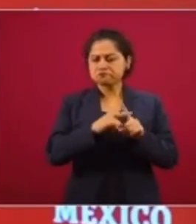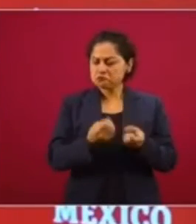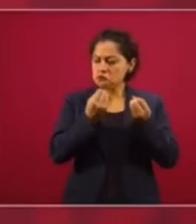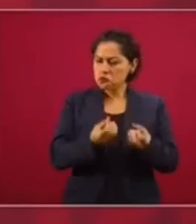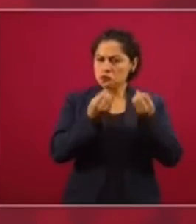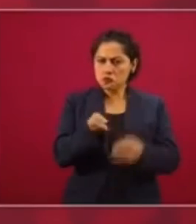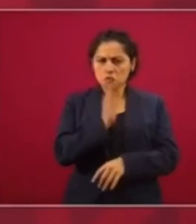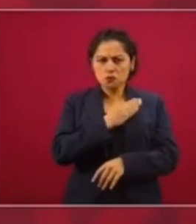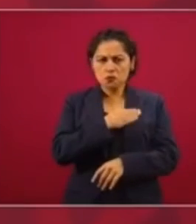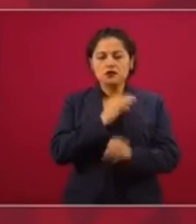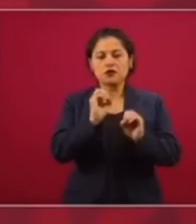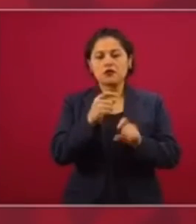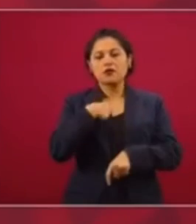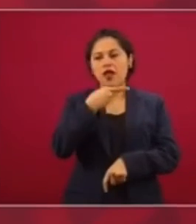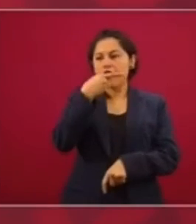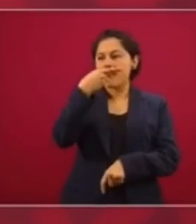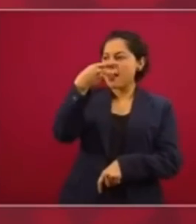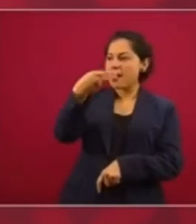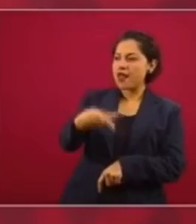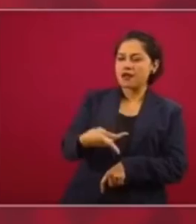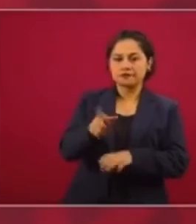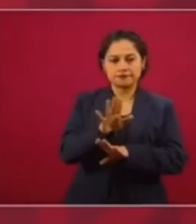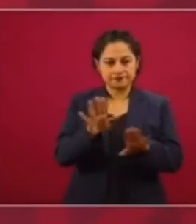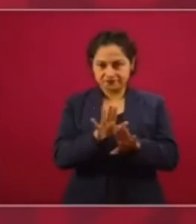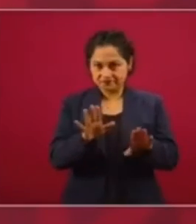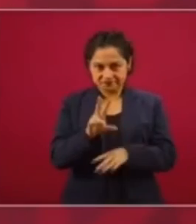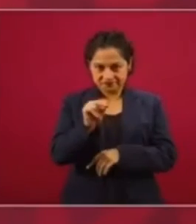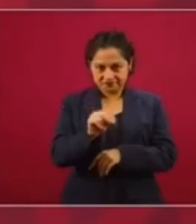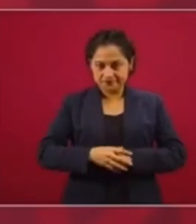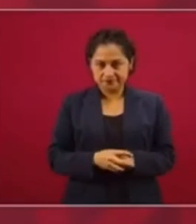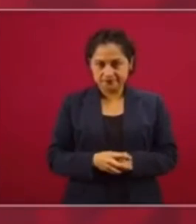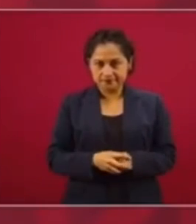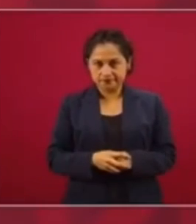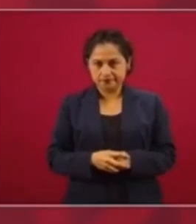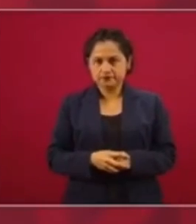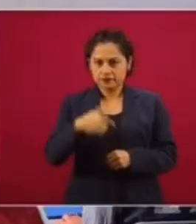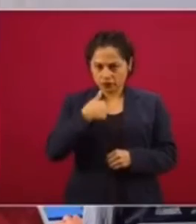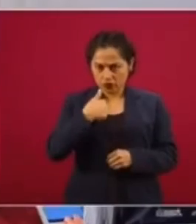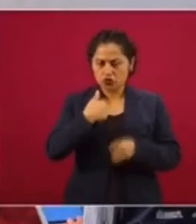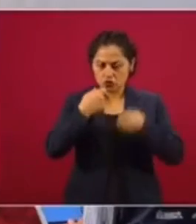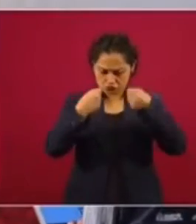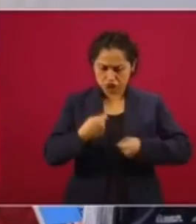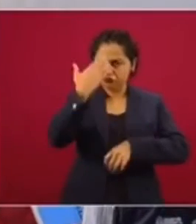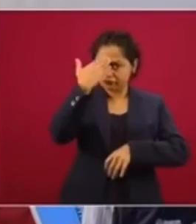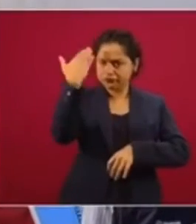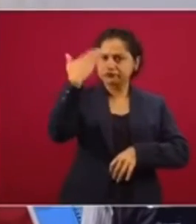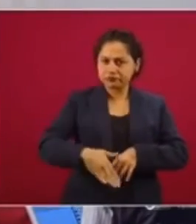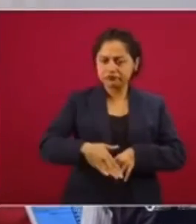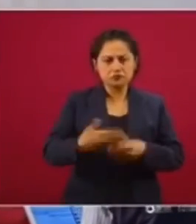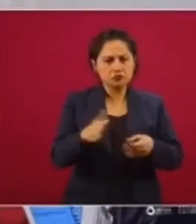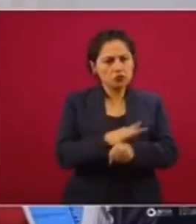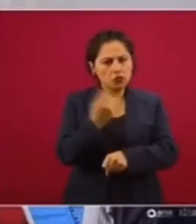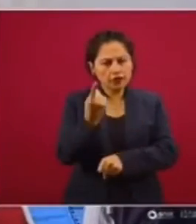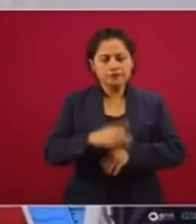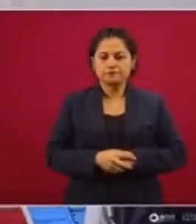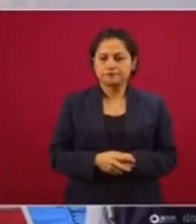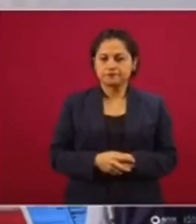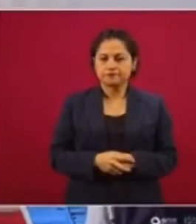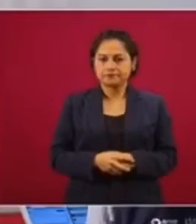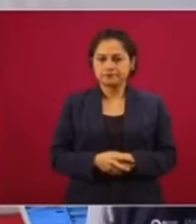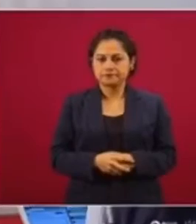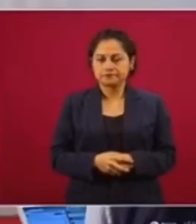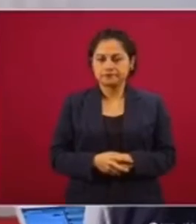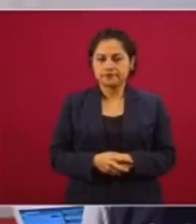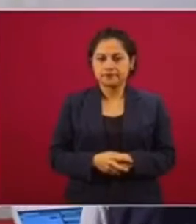mucho menos retórica, demagogia. ¿En qué paso mi optimismo? Primero, lo que